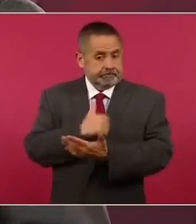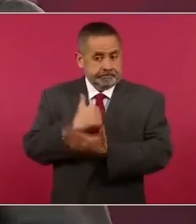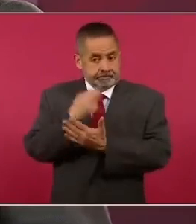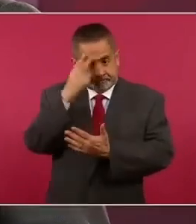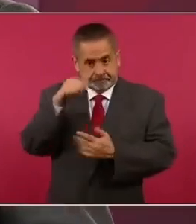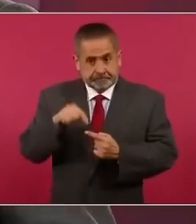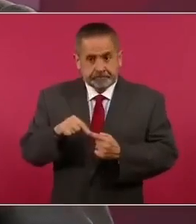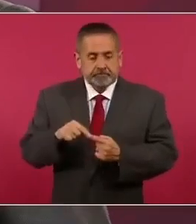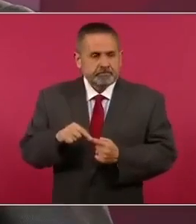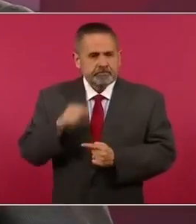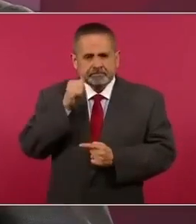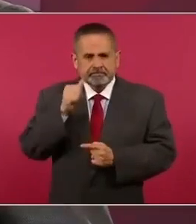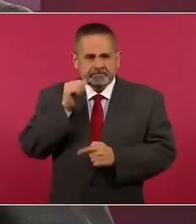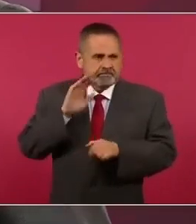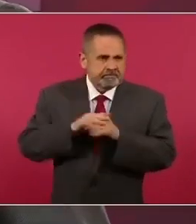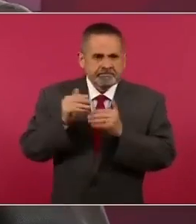de avanzada